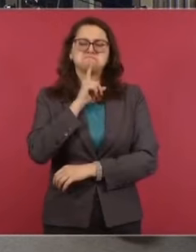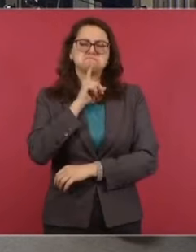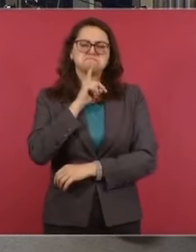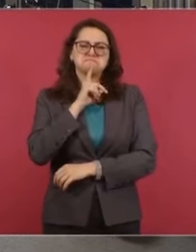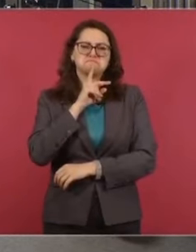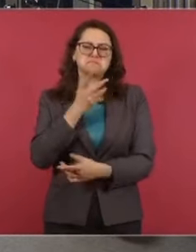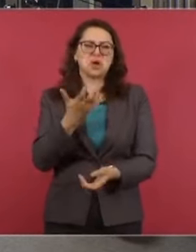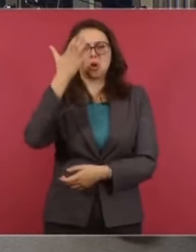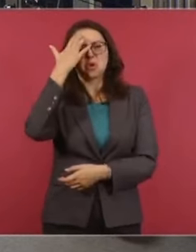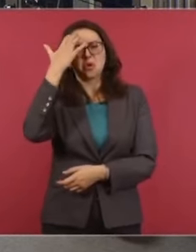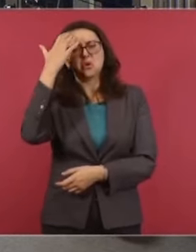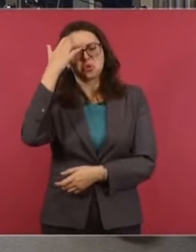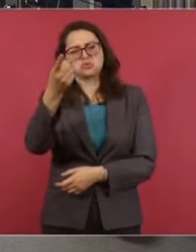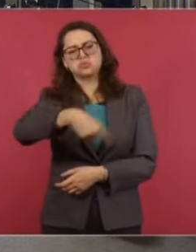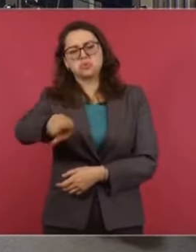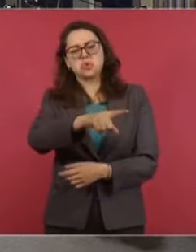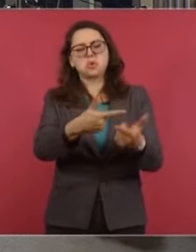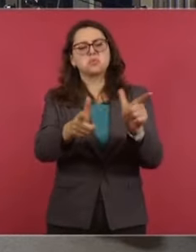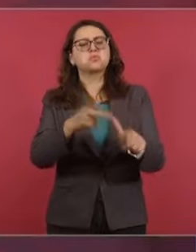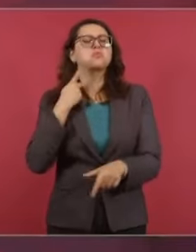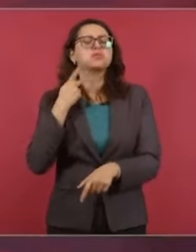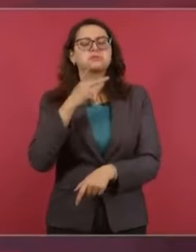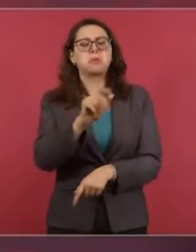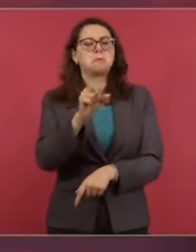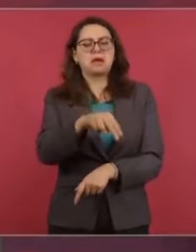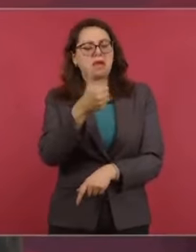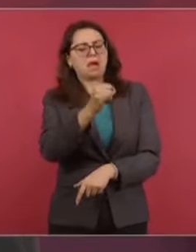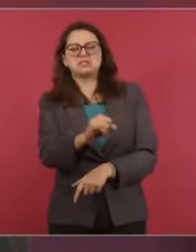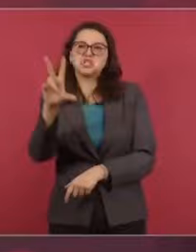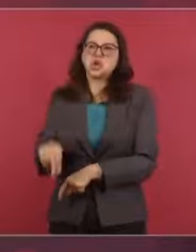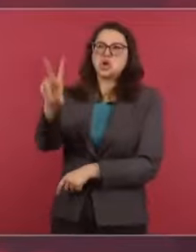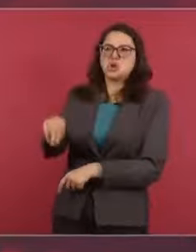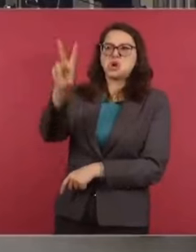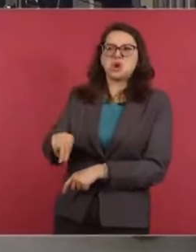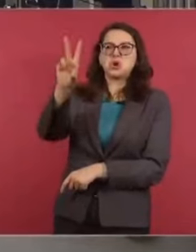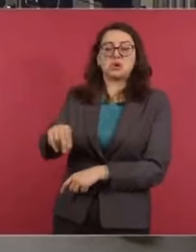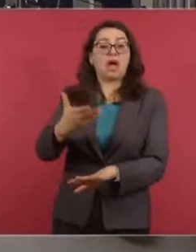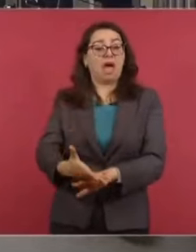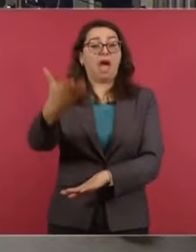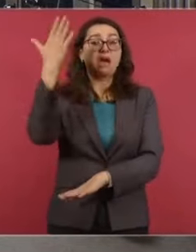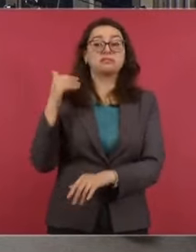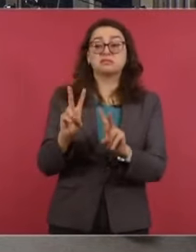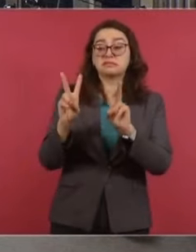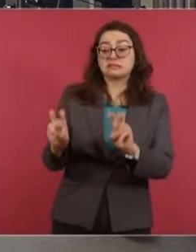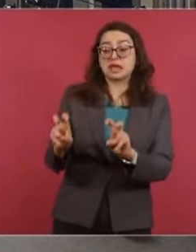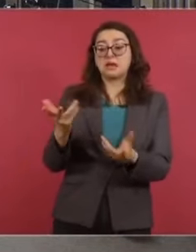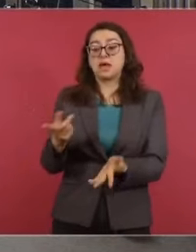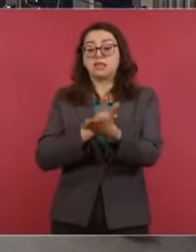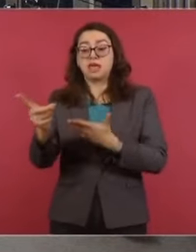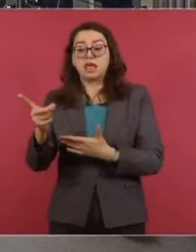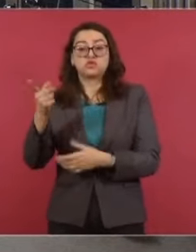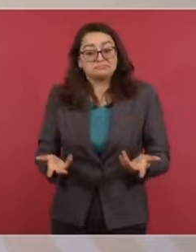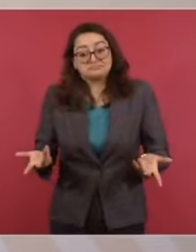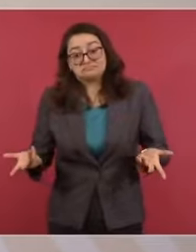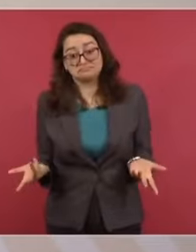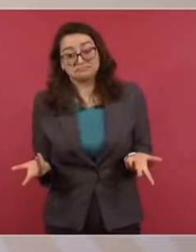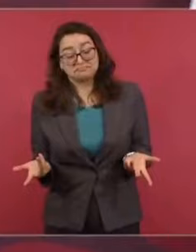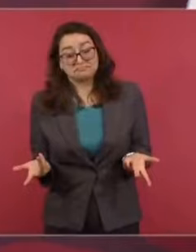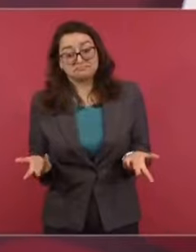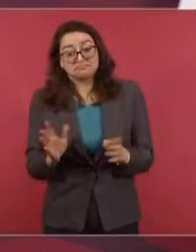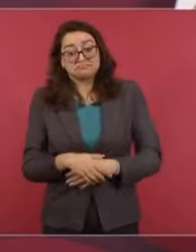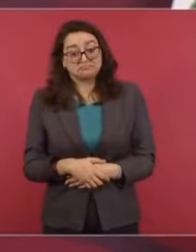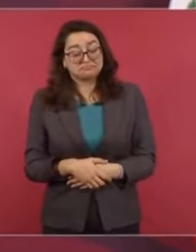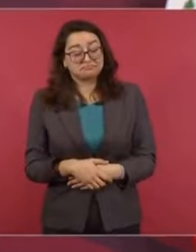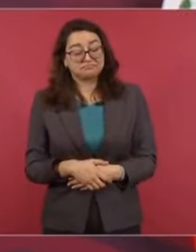aprobaron, cuando se propuso que se elevara a rango constitucional el derecho de los adultos mayores a la pensión, y ahora